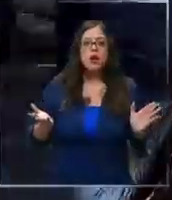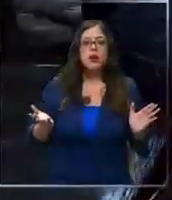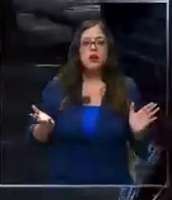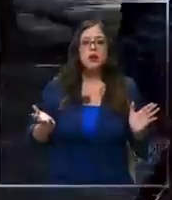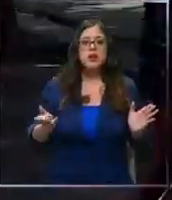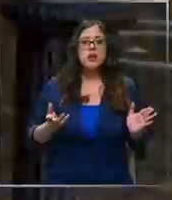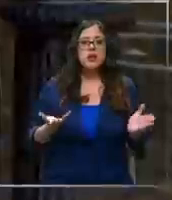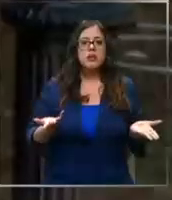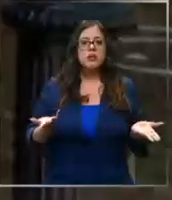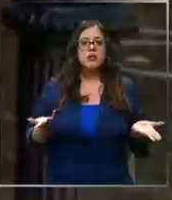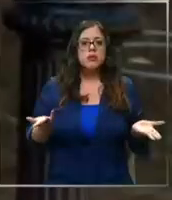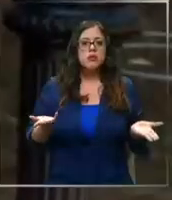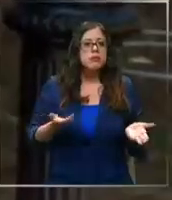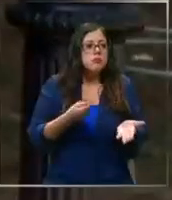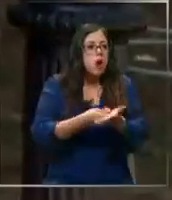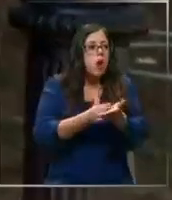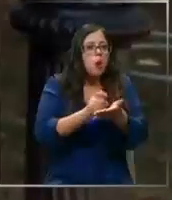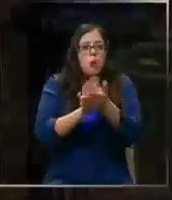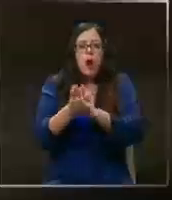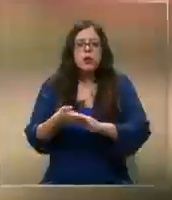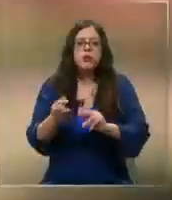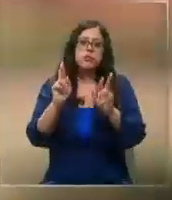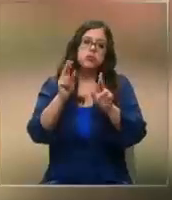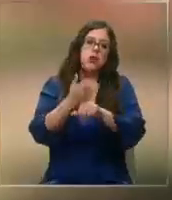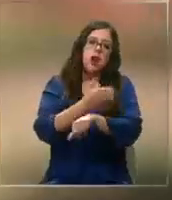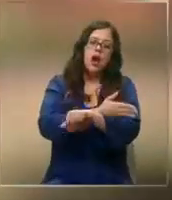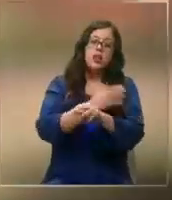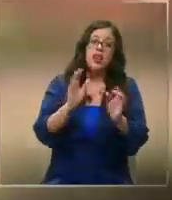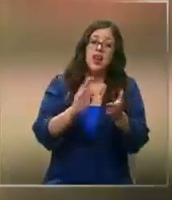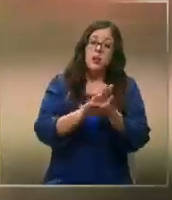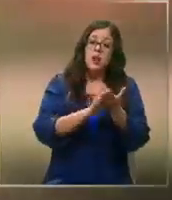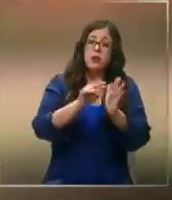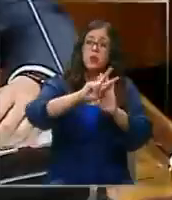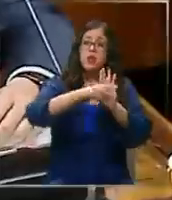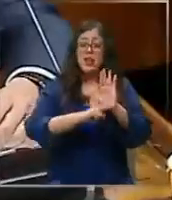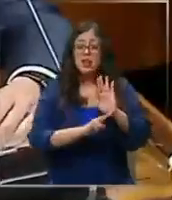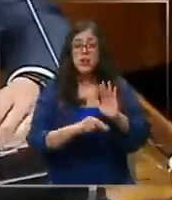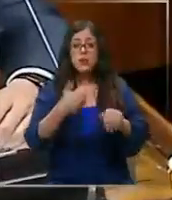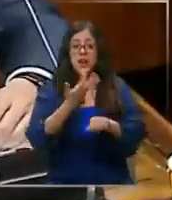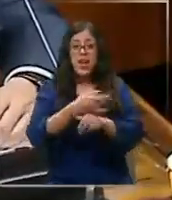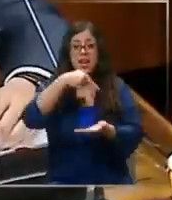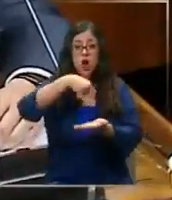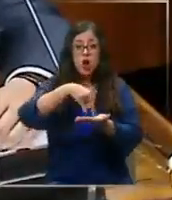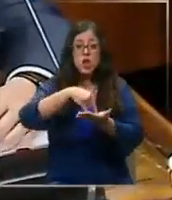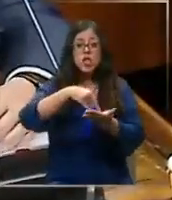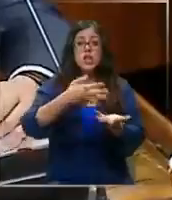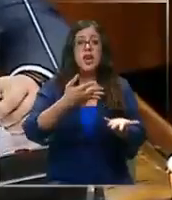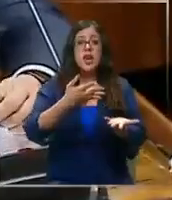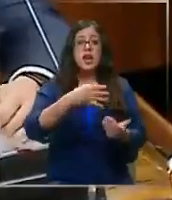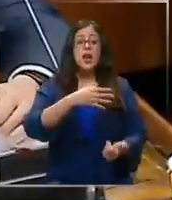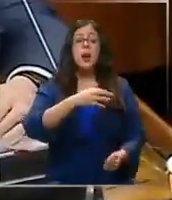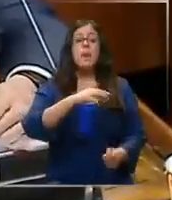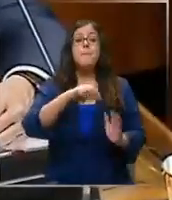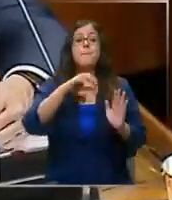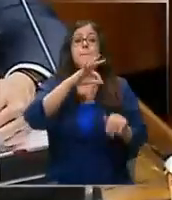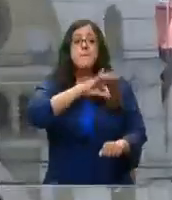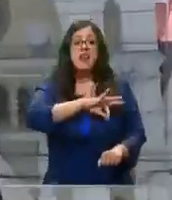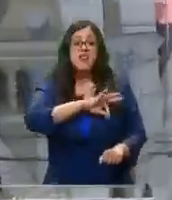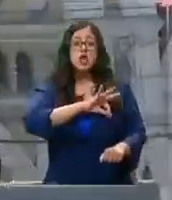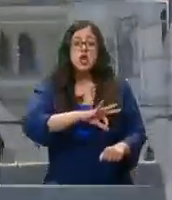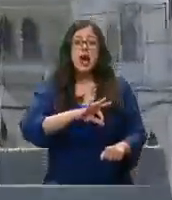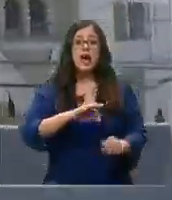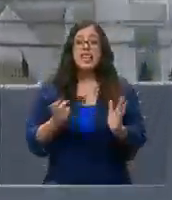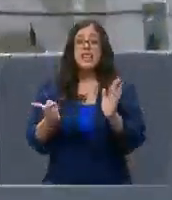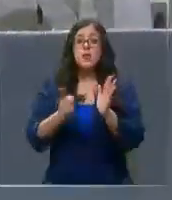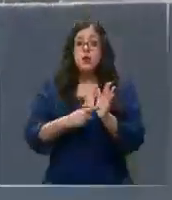compra todo, po. Ojalá sea antes. Suponiendo que las reformas que están en el Congreso, la previsional y tributaria, no llegaran a